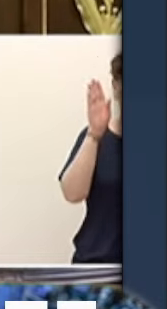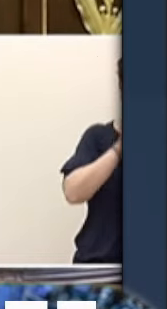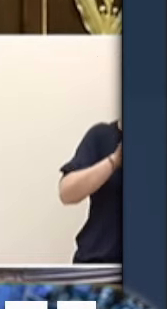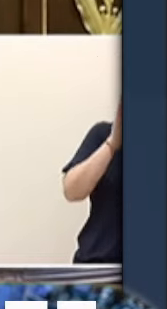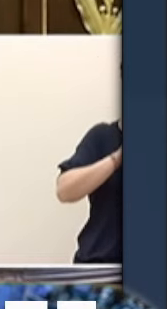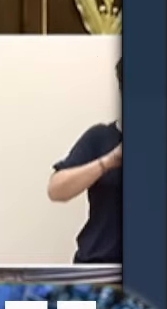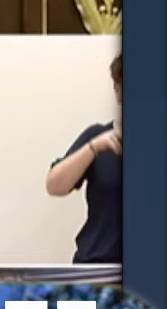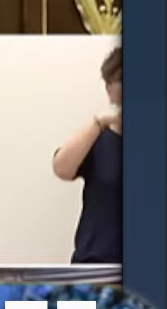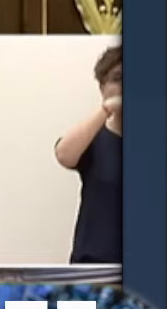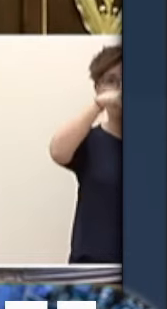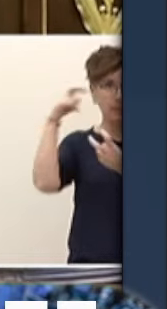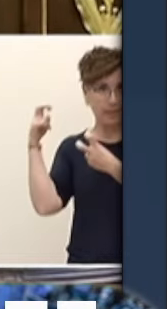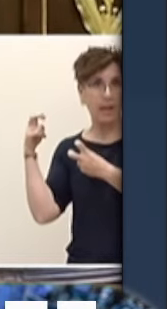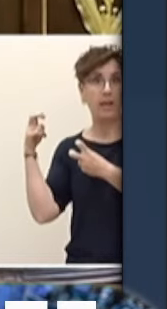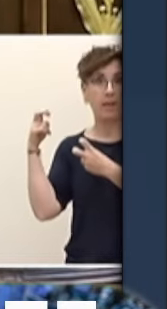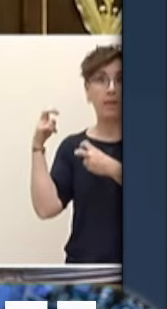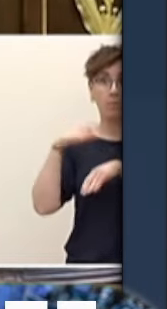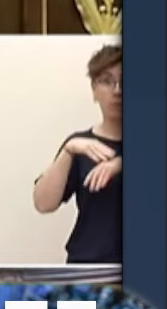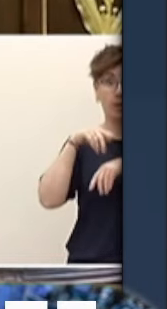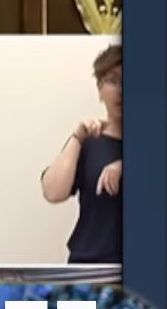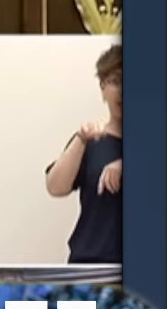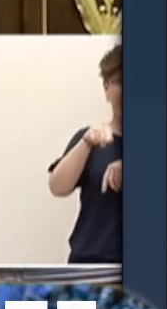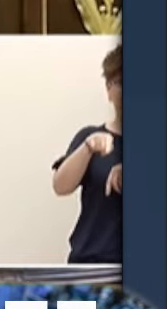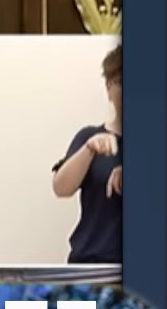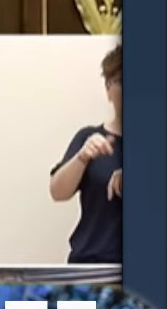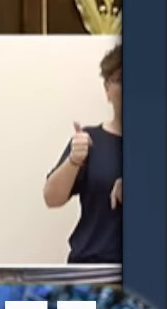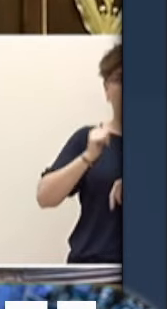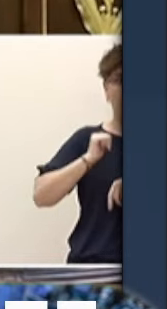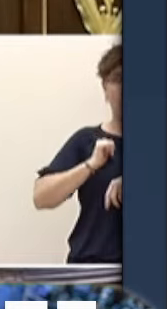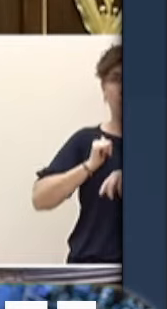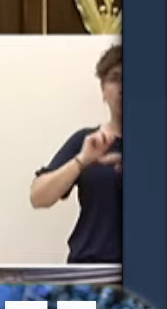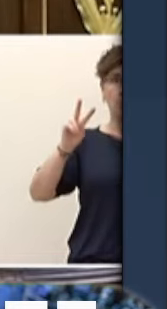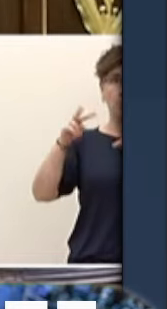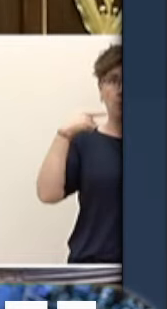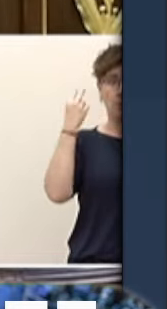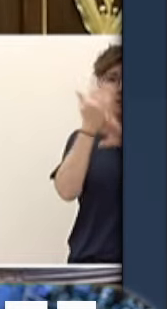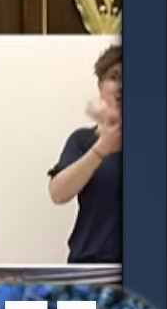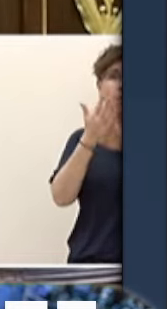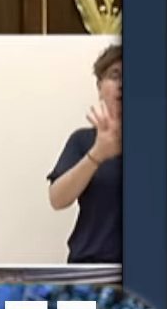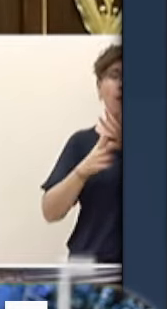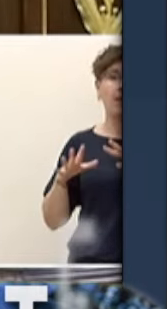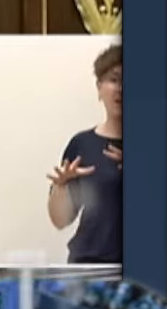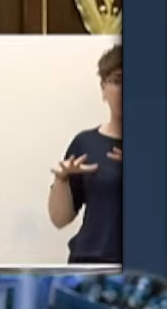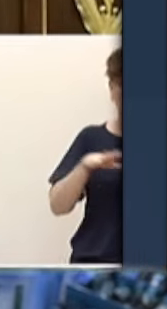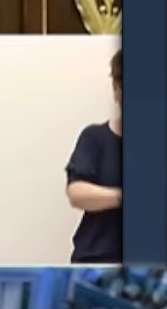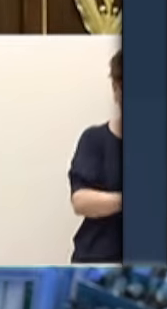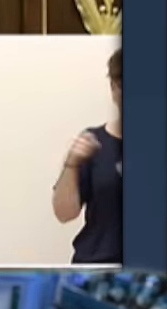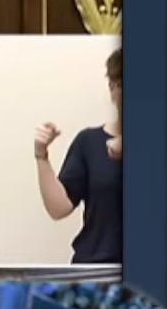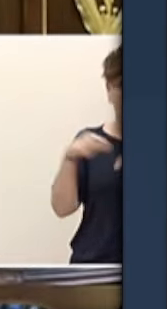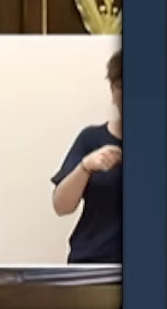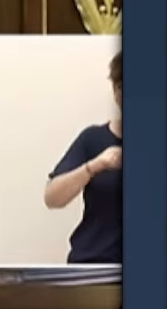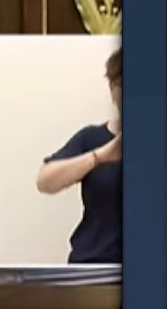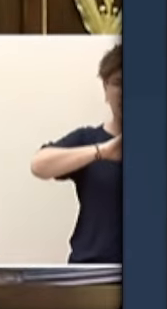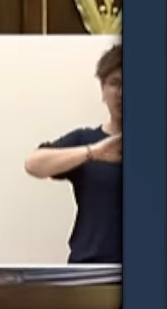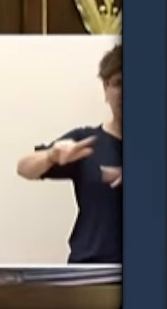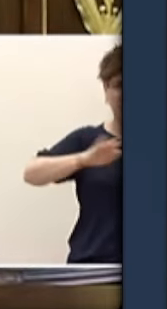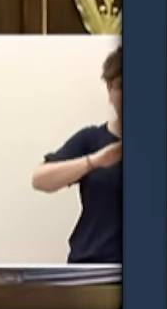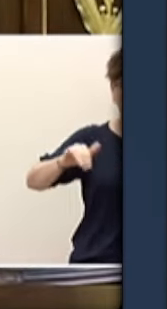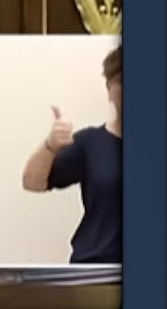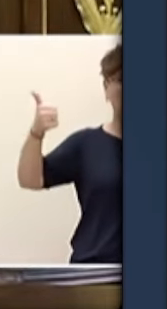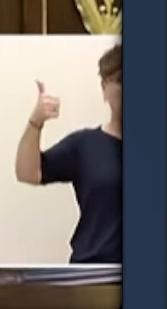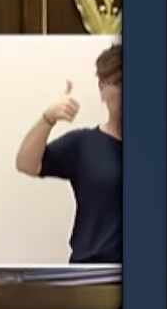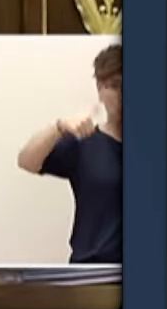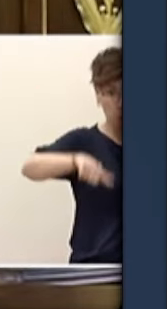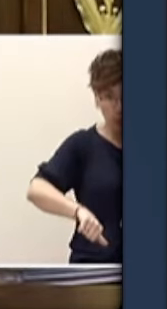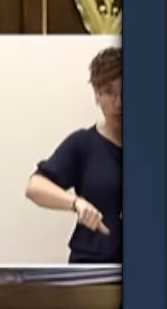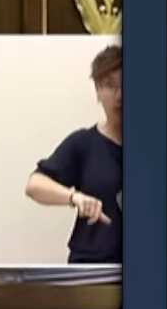invasión migratoria y del saqueo y la ruina que practica y que provoca este gobierno. Pero realmente uno